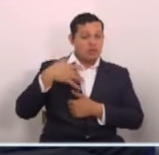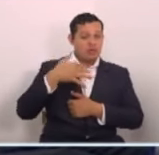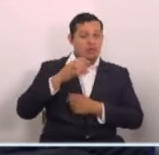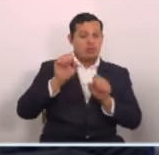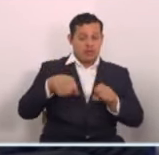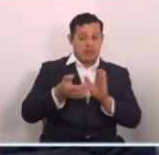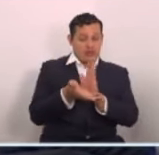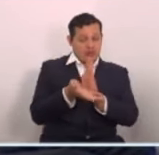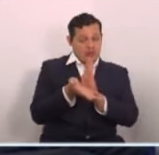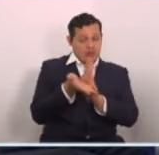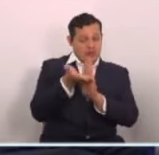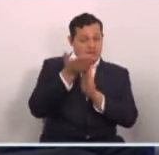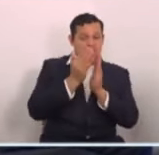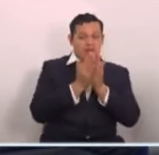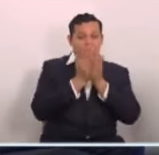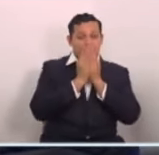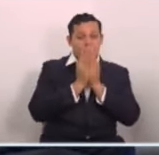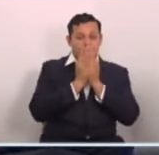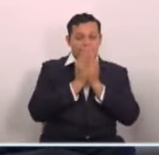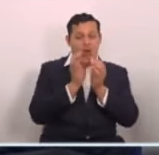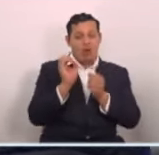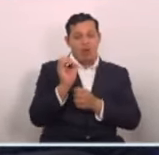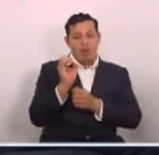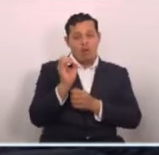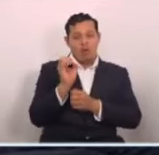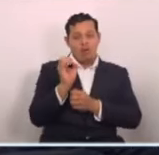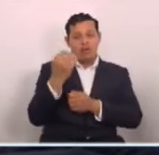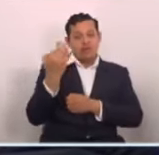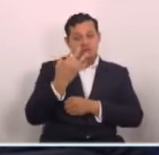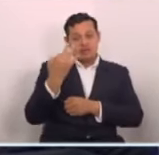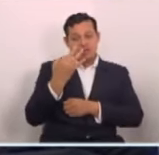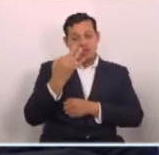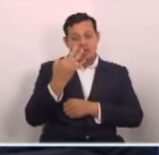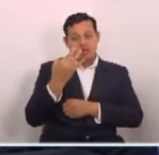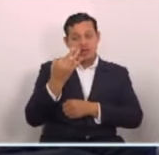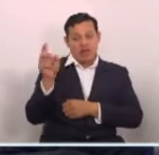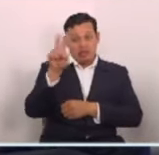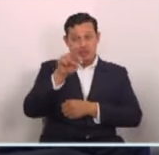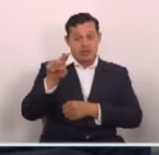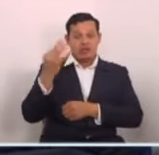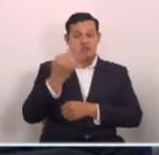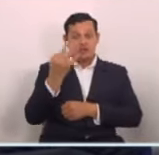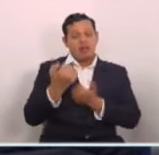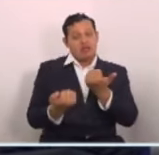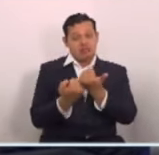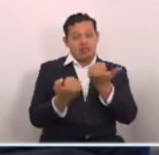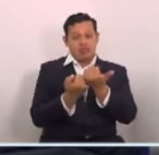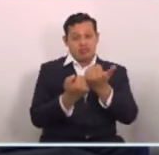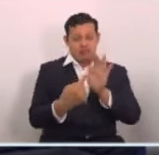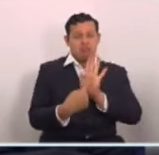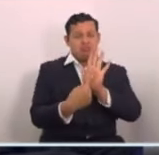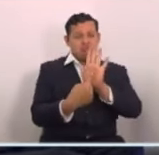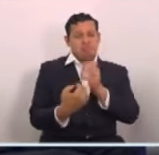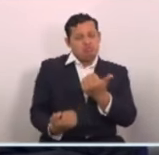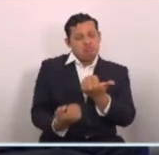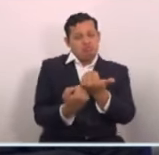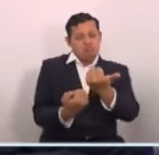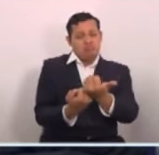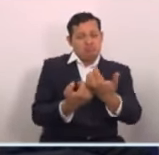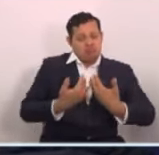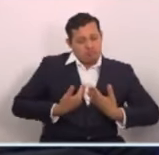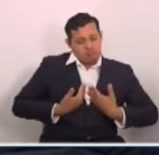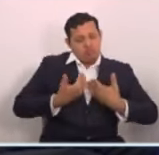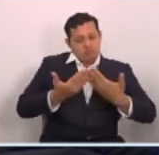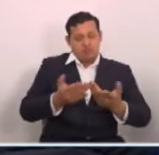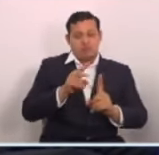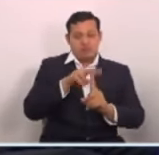haber inundaciones. Si el vecino necesita una ayuda, mostremos esa solidaridad como salvadoreños que